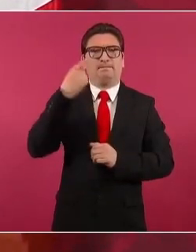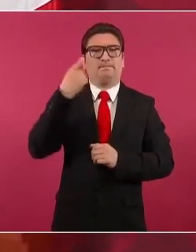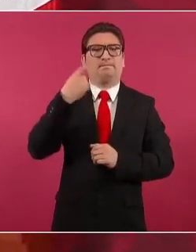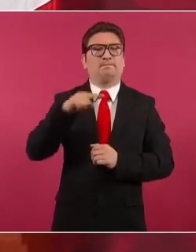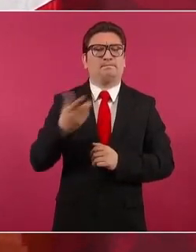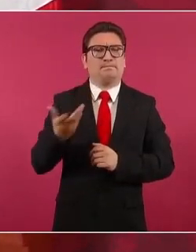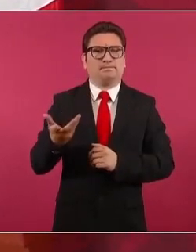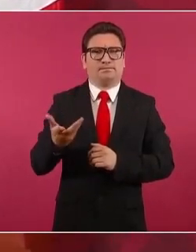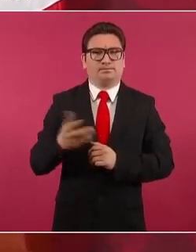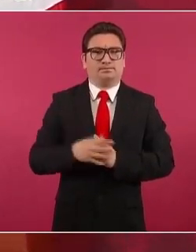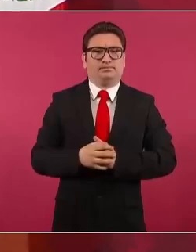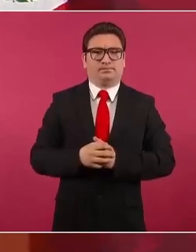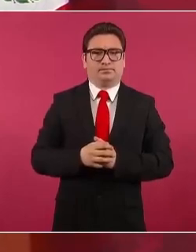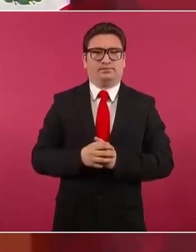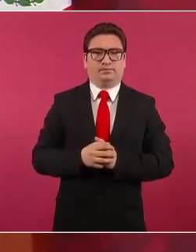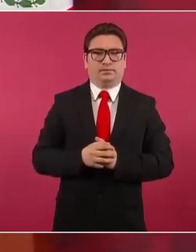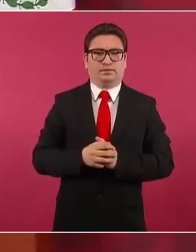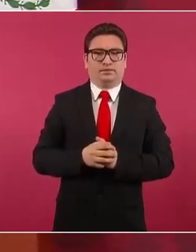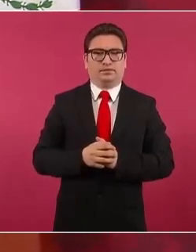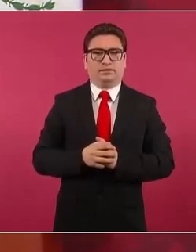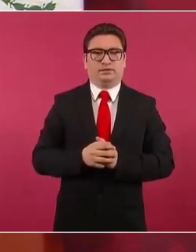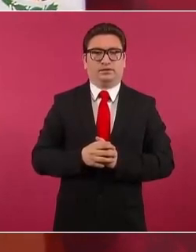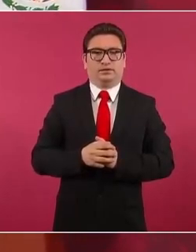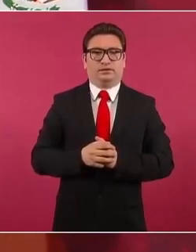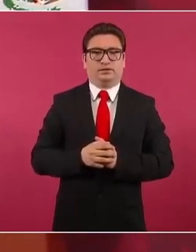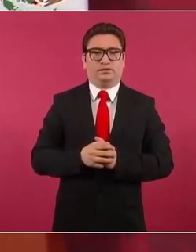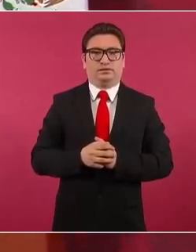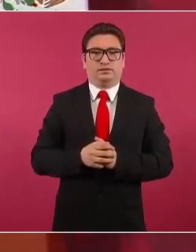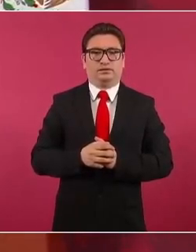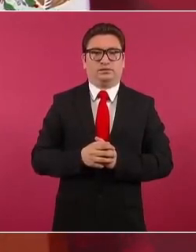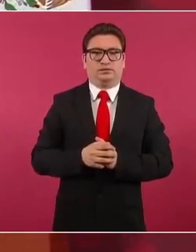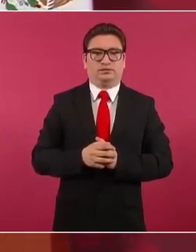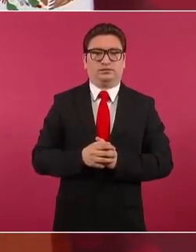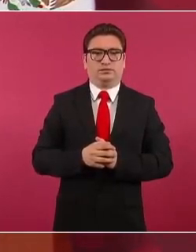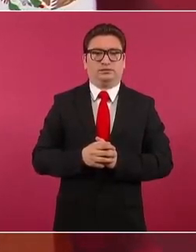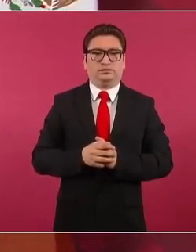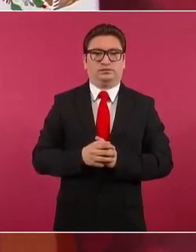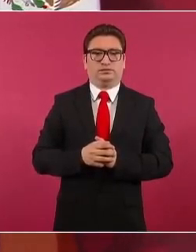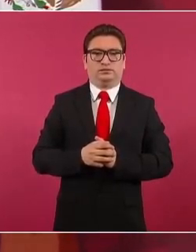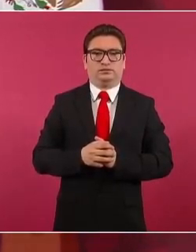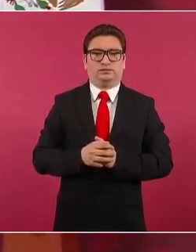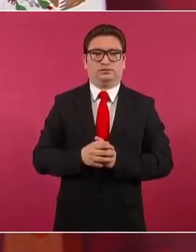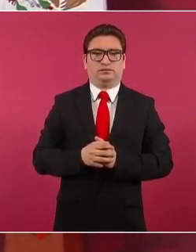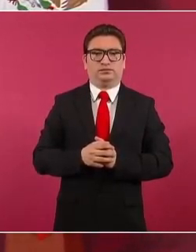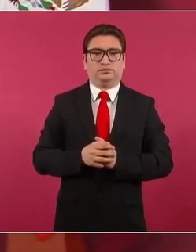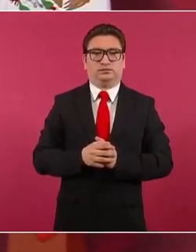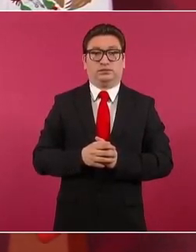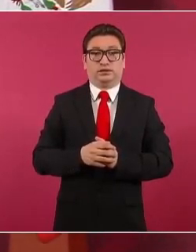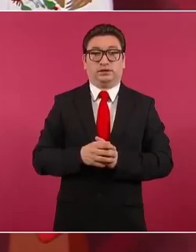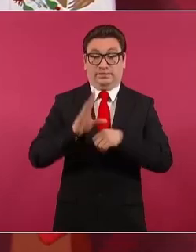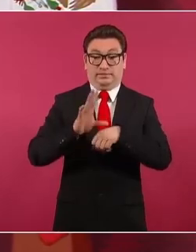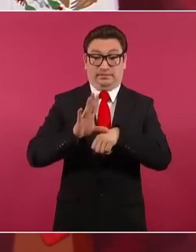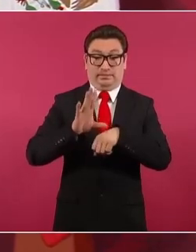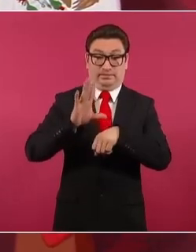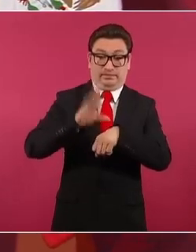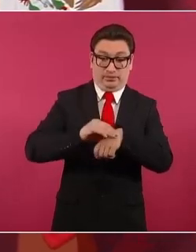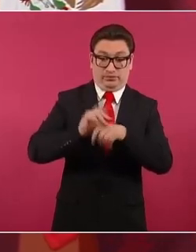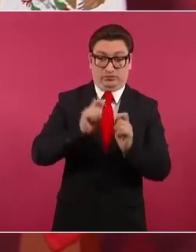no se otorgue este permiso